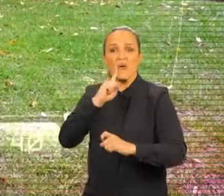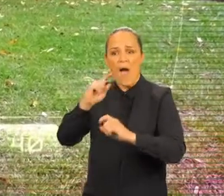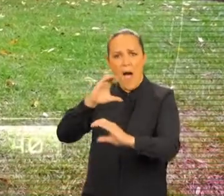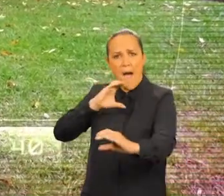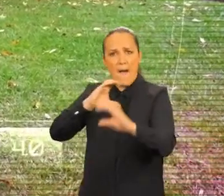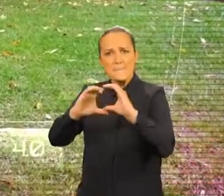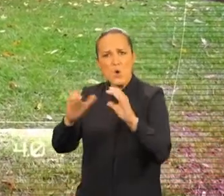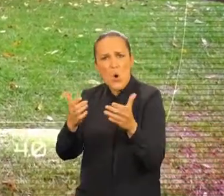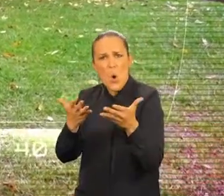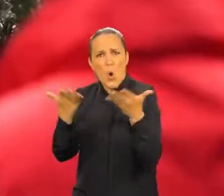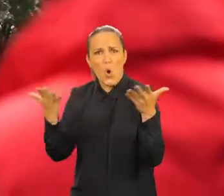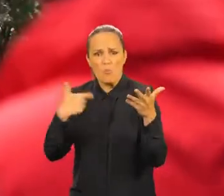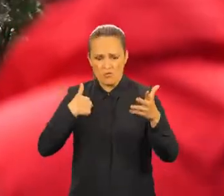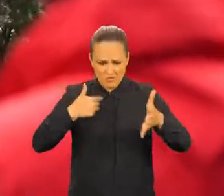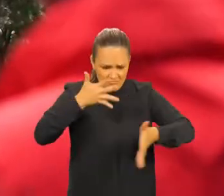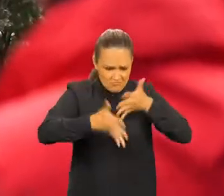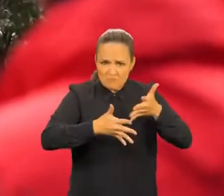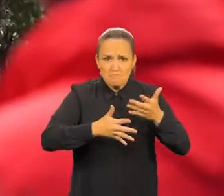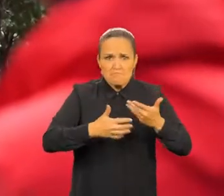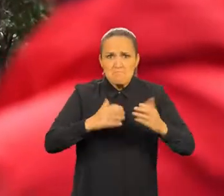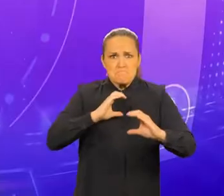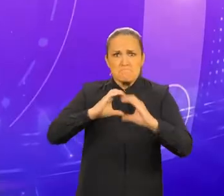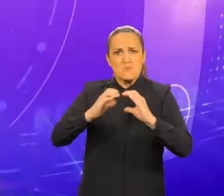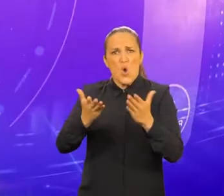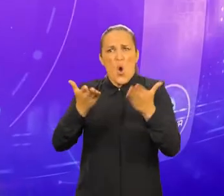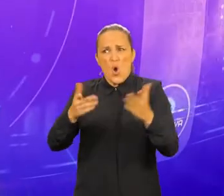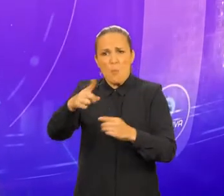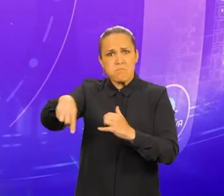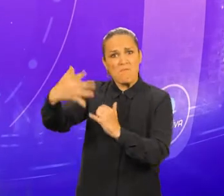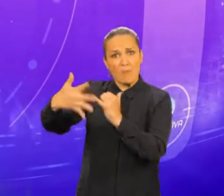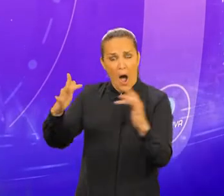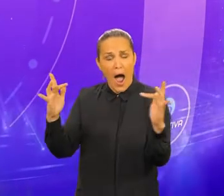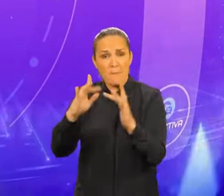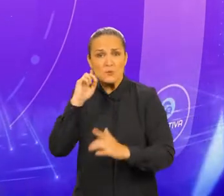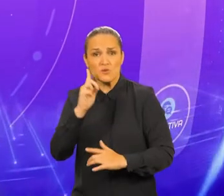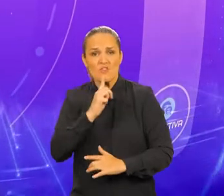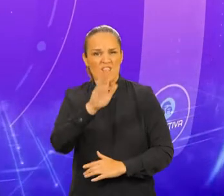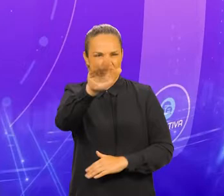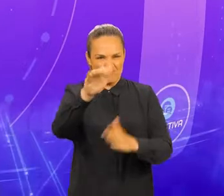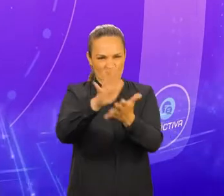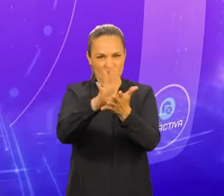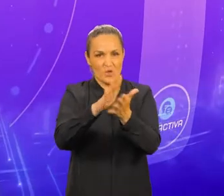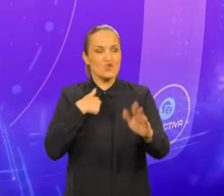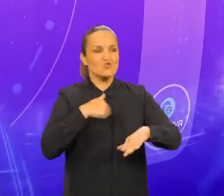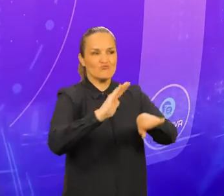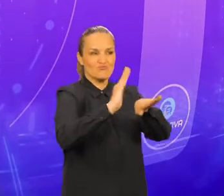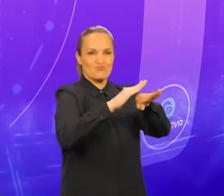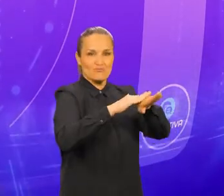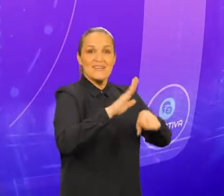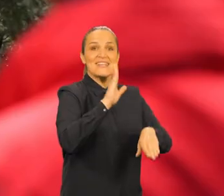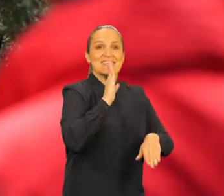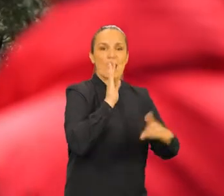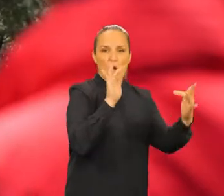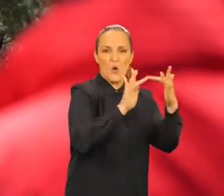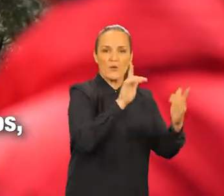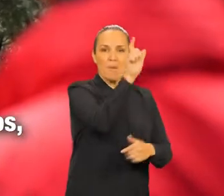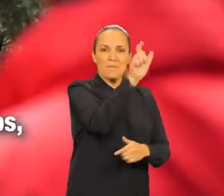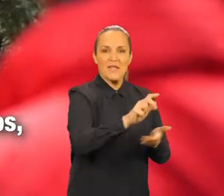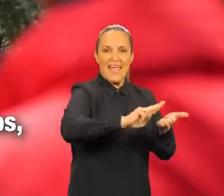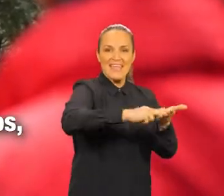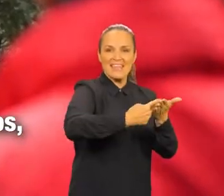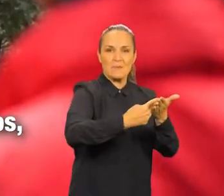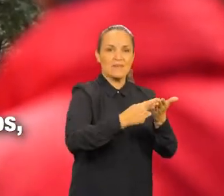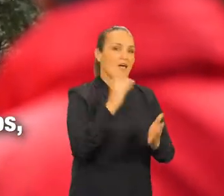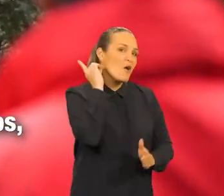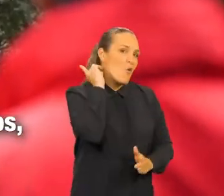comunicarme con ellos. No sé lengua de señas. No te preocupes. Contacté a Juan. Él es un intérprete que nos ayudará